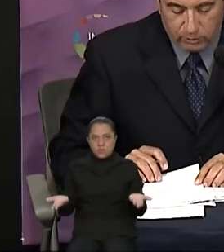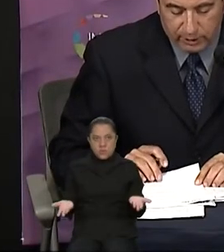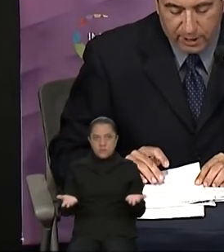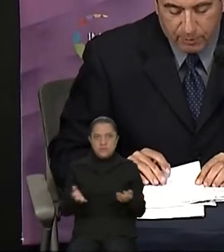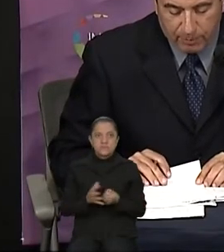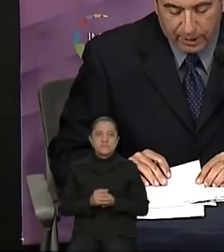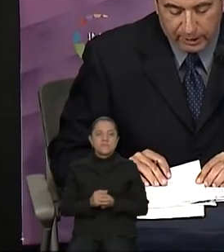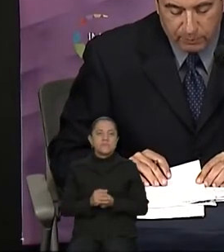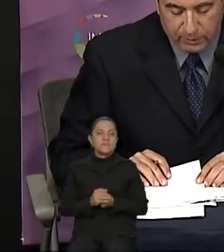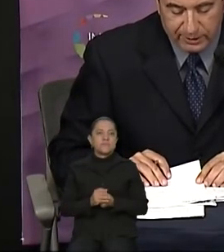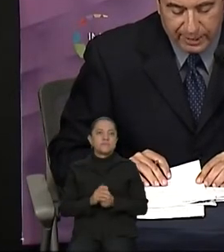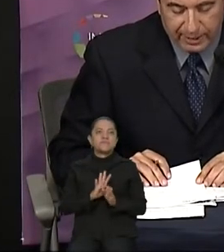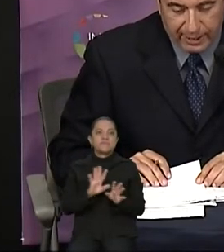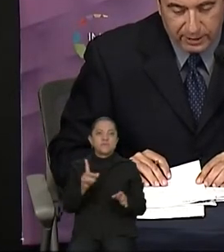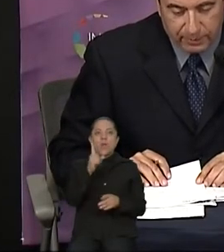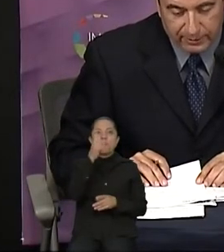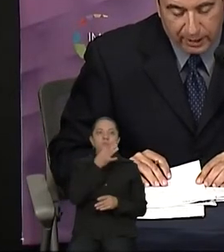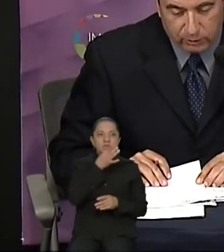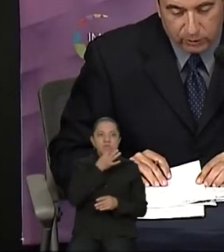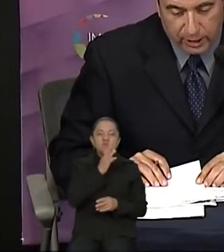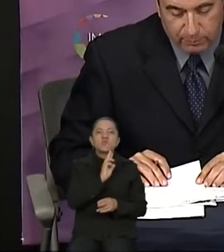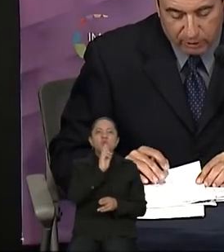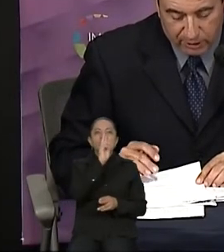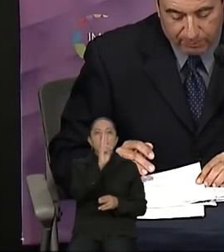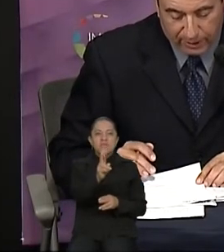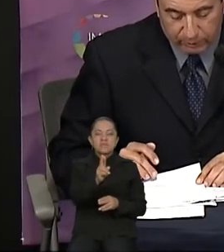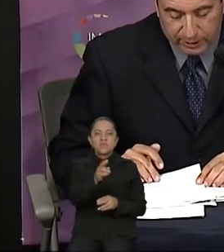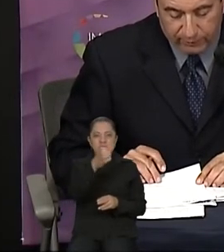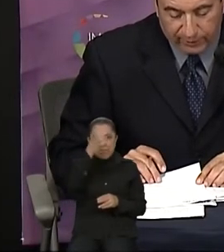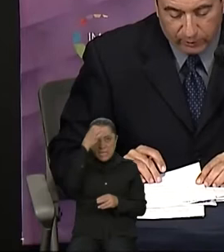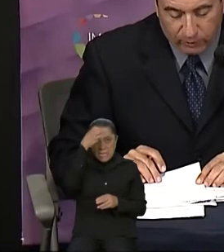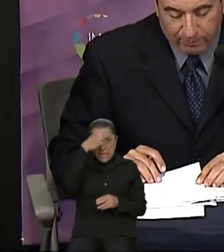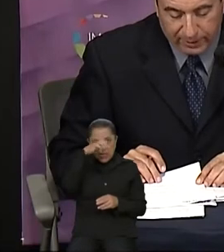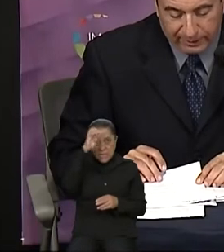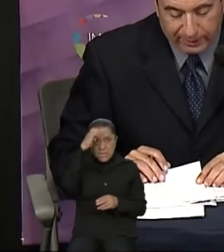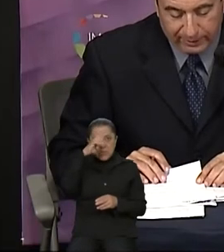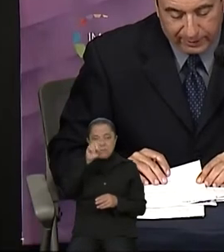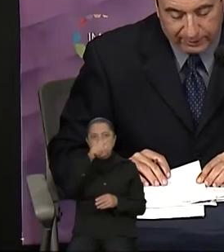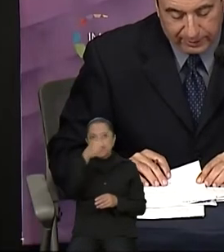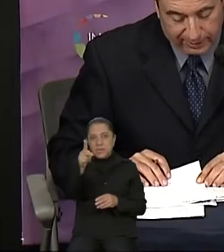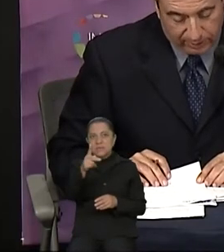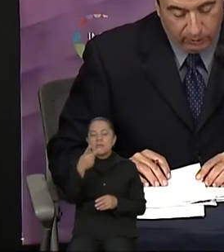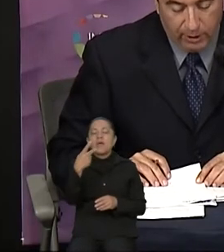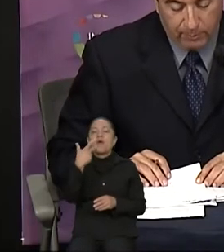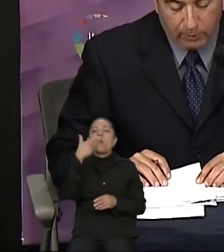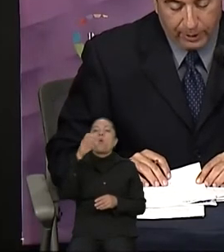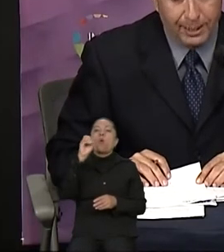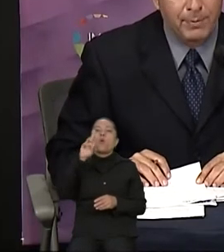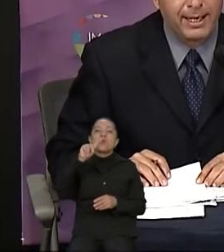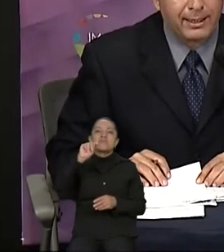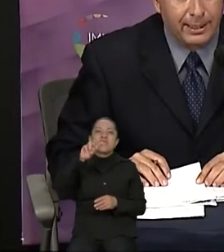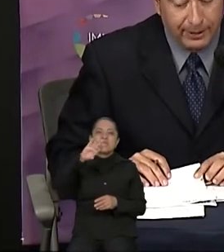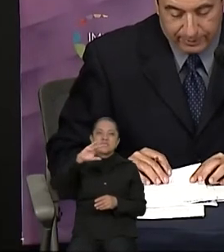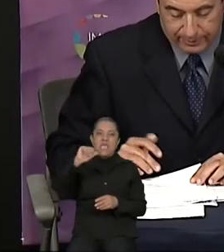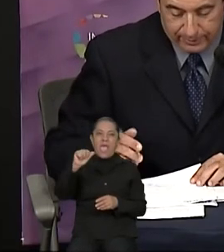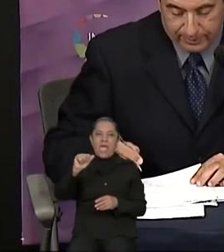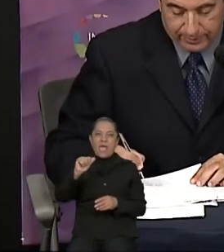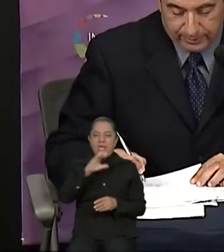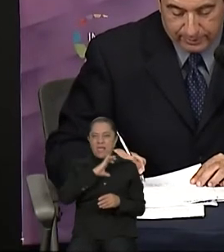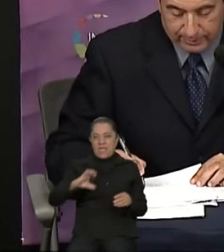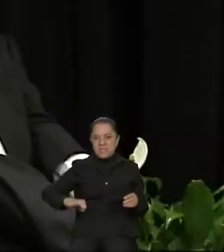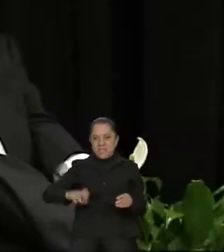Un minuto de tiempo para respuesta a la experta, doctora Espinosa, para Hortensia Figueroa Peralta, candidata al Senado por el PRD.